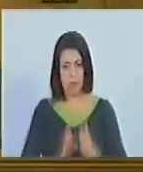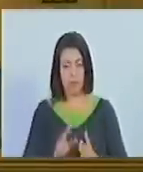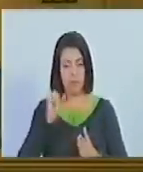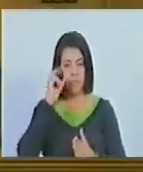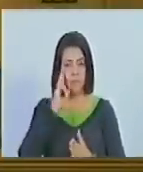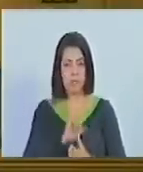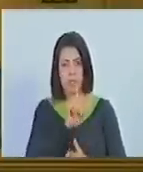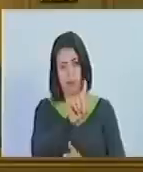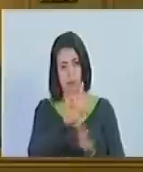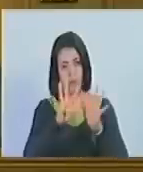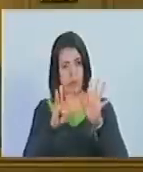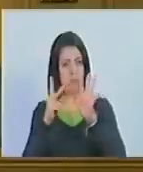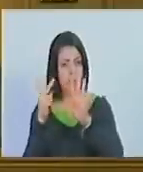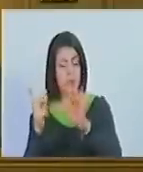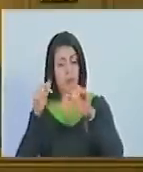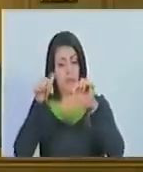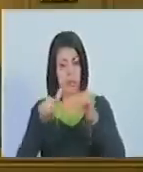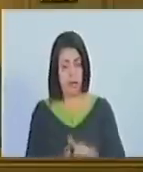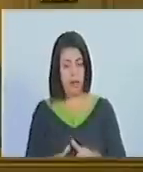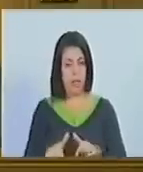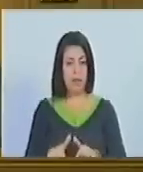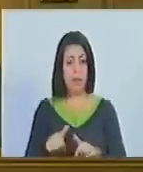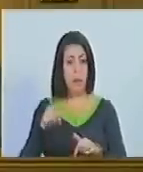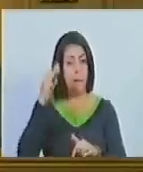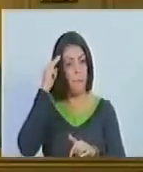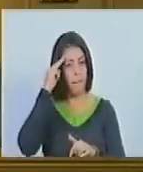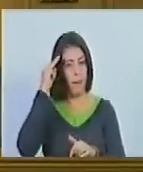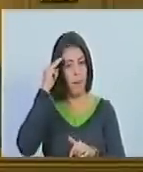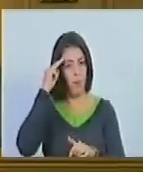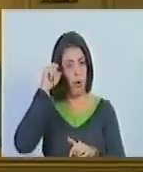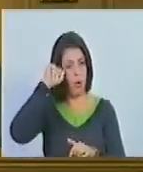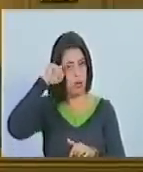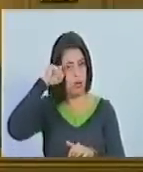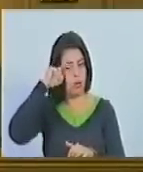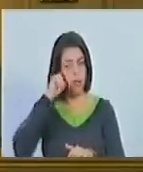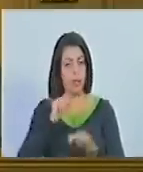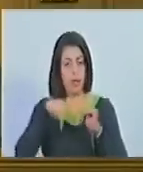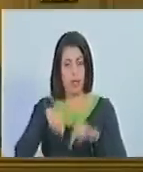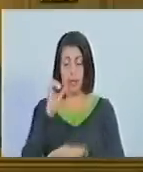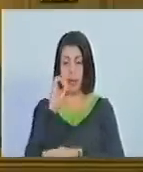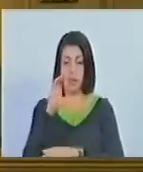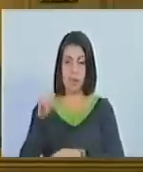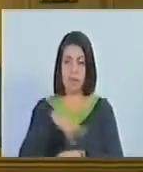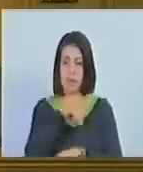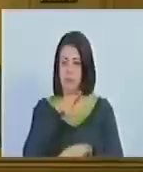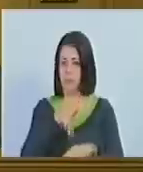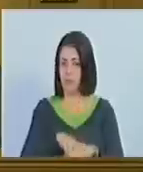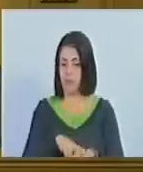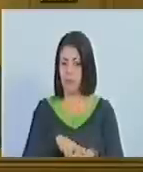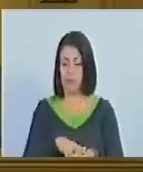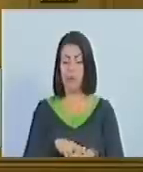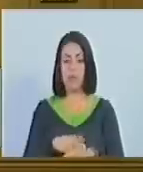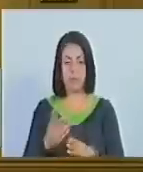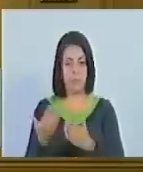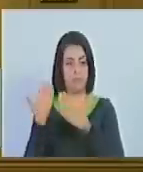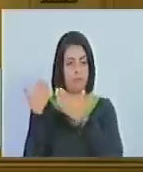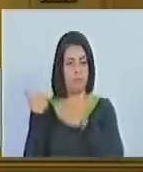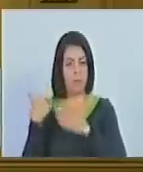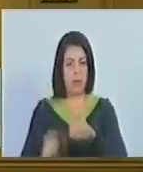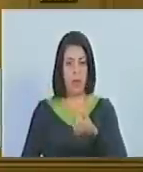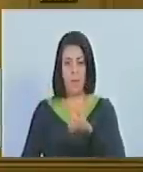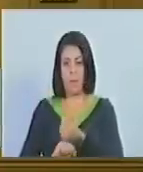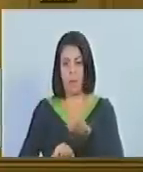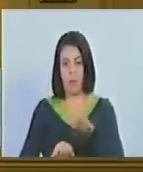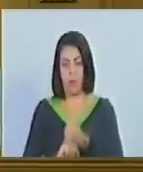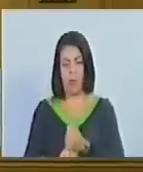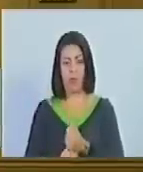197 años de este memorable hecho esta Asamblea Nacional asume y apoya